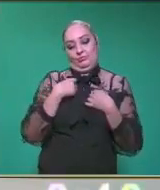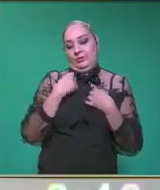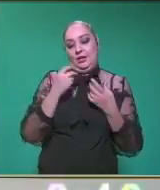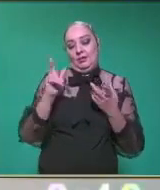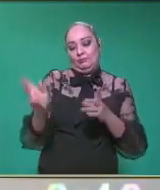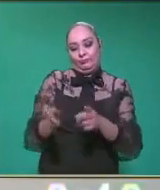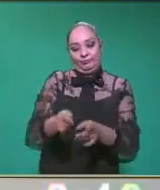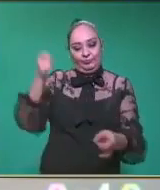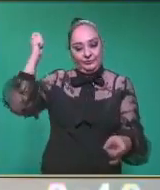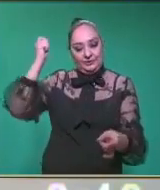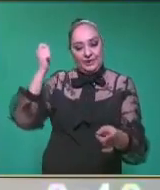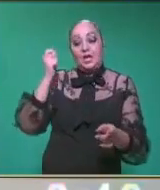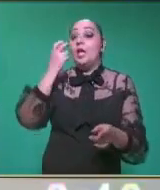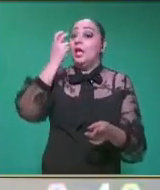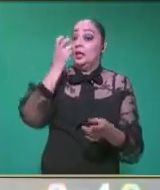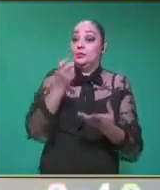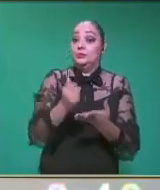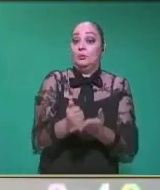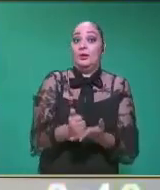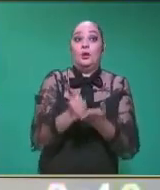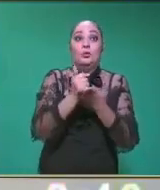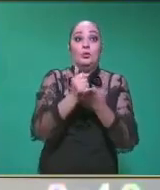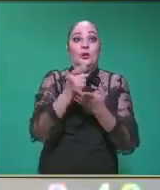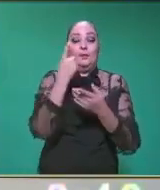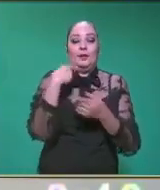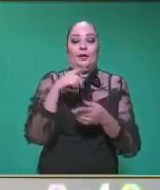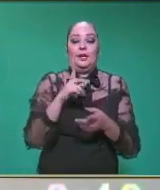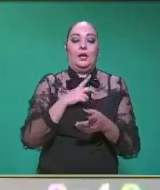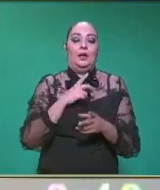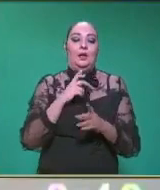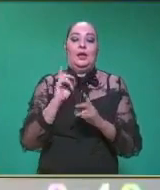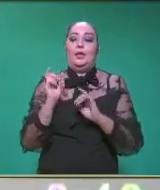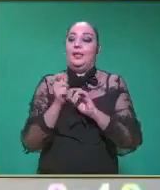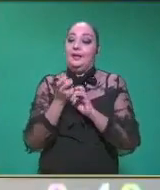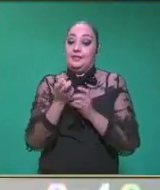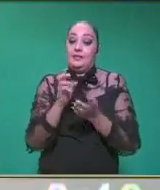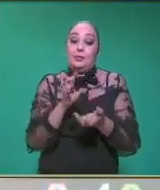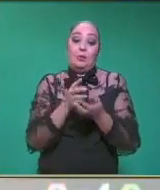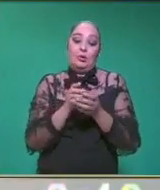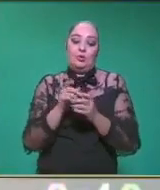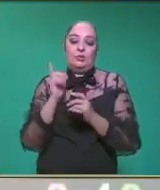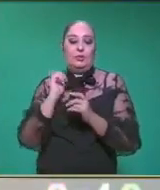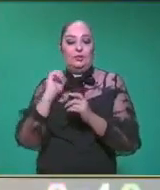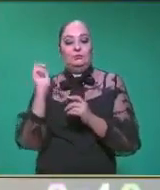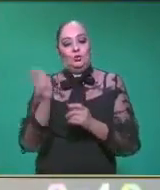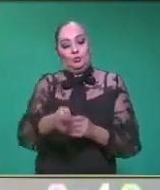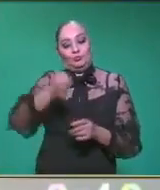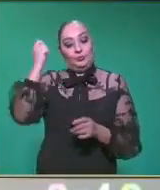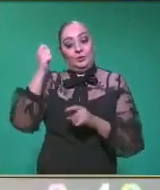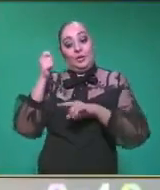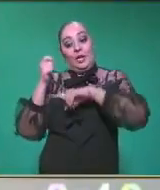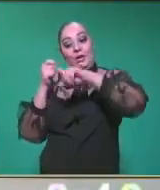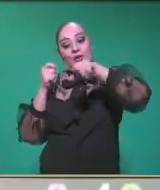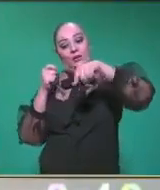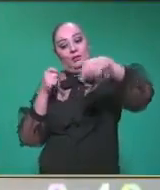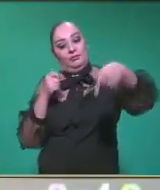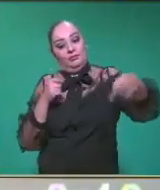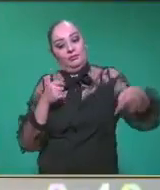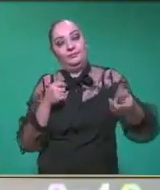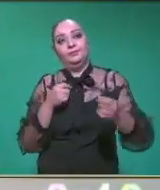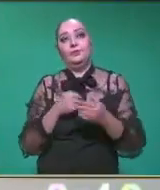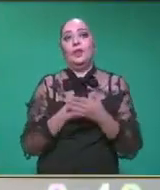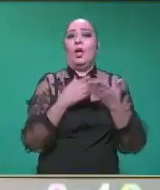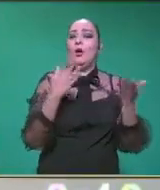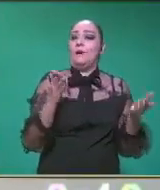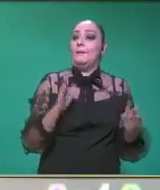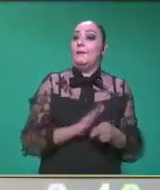lo que hayas utilizado en casa y eso es lo que nos ayuda a que la pelota salga proyectada, ¿verdad? Y girando. Es correcto, profe. Vamos a hacerlo un poquito